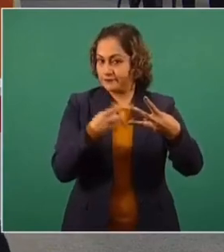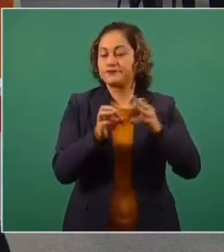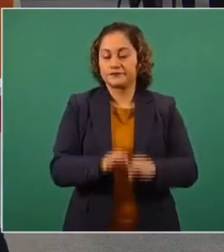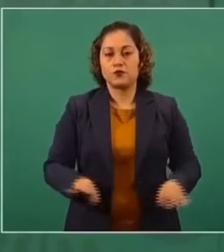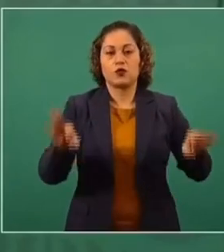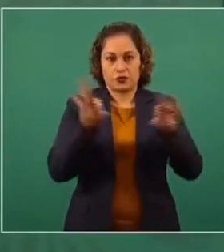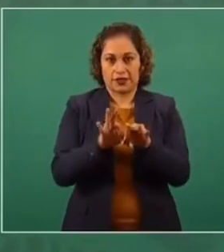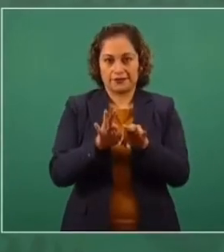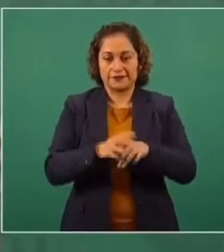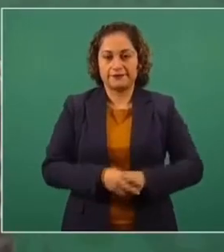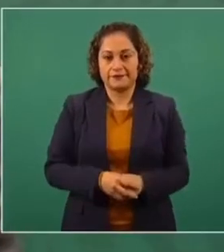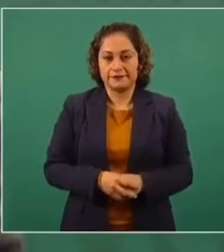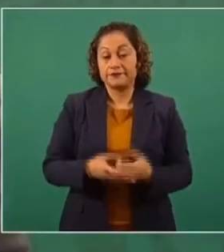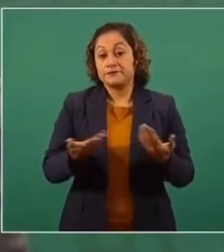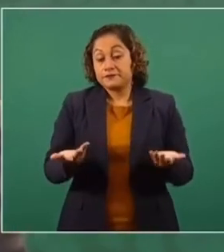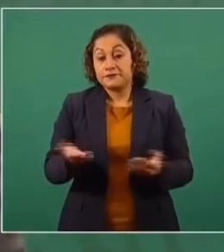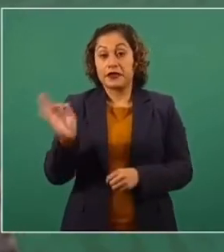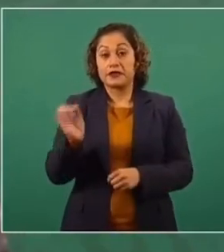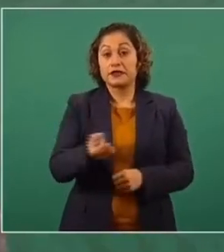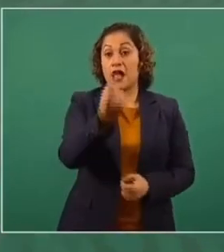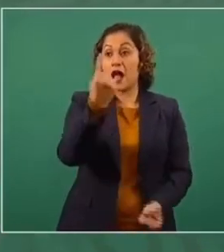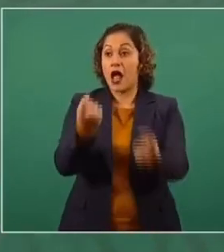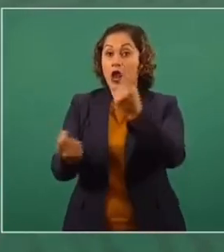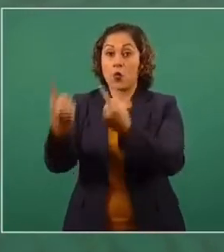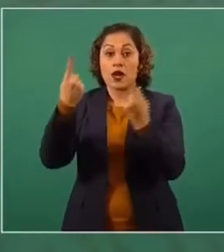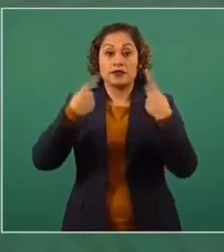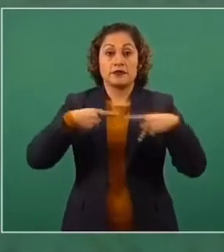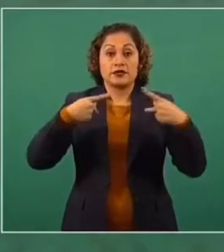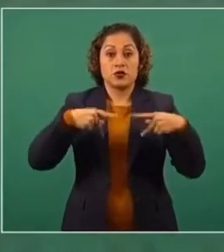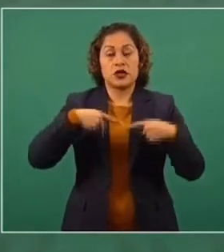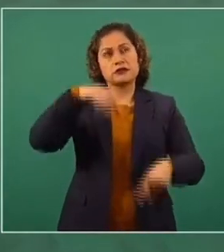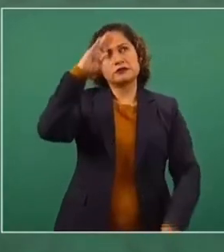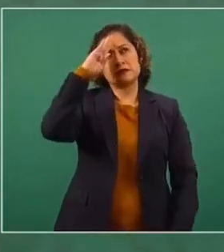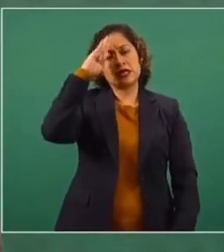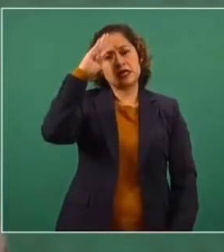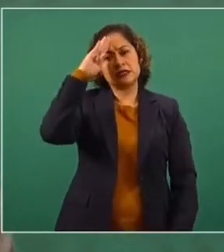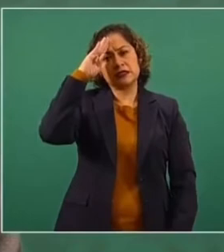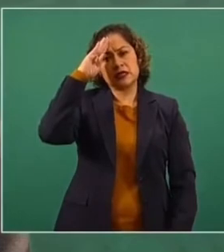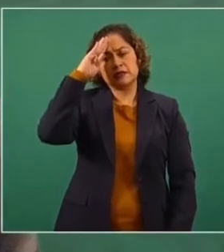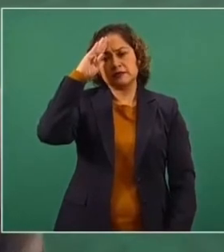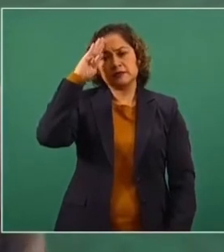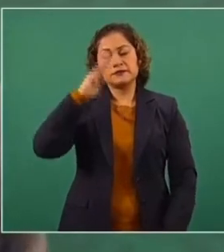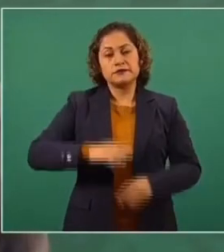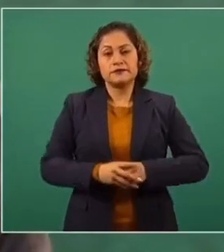Para aquellos que quieren que se le dé el mismo trato a